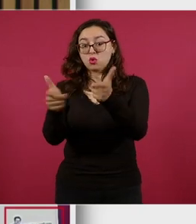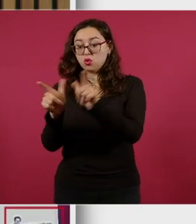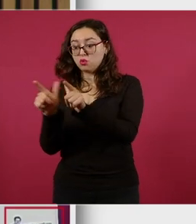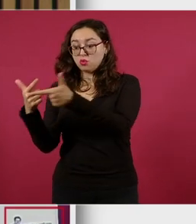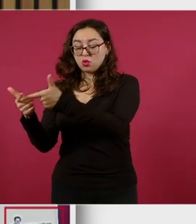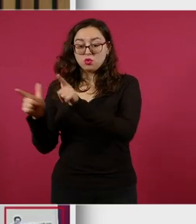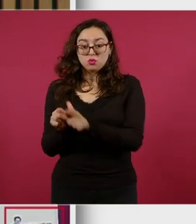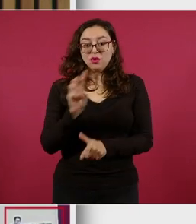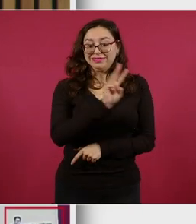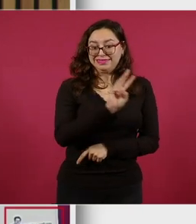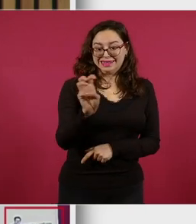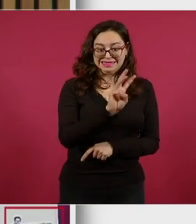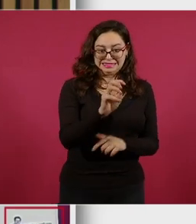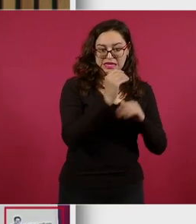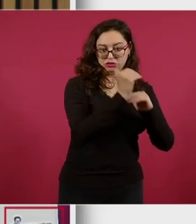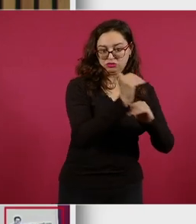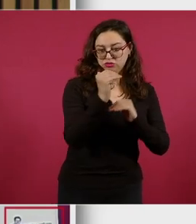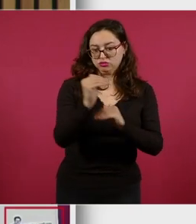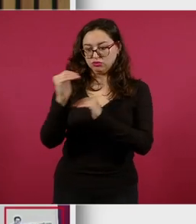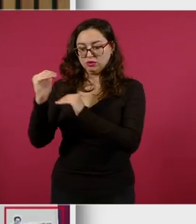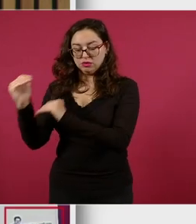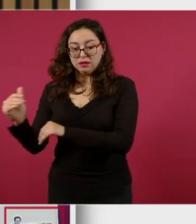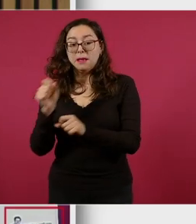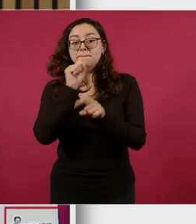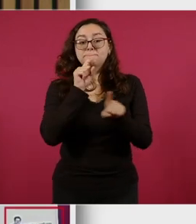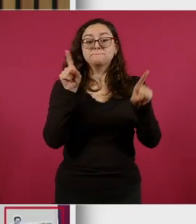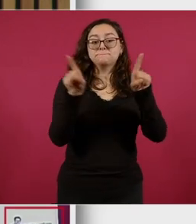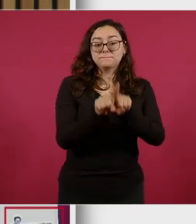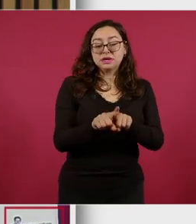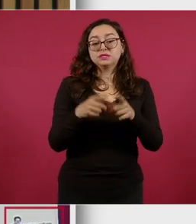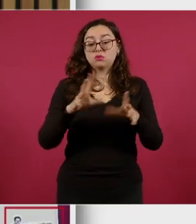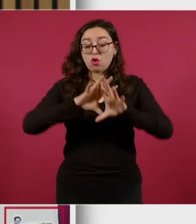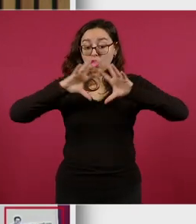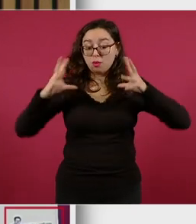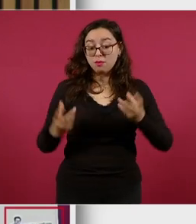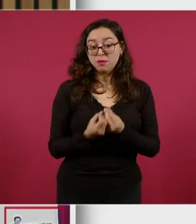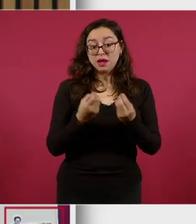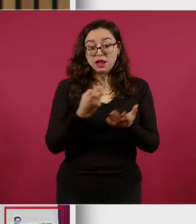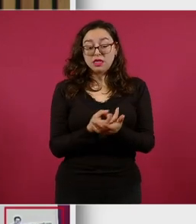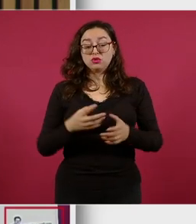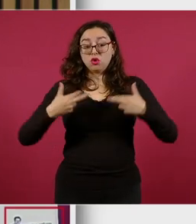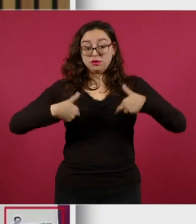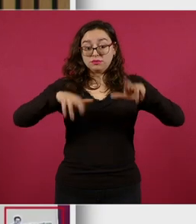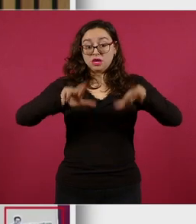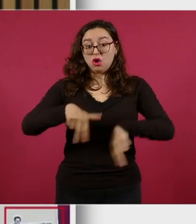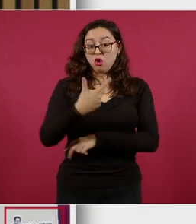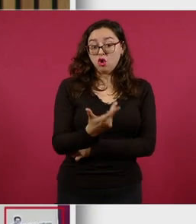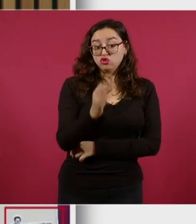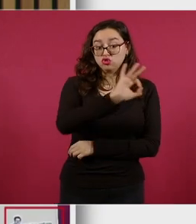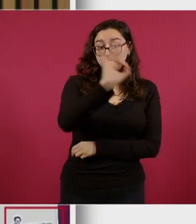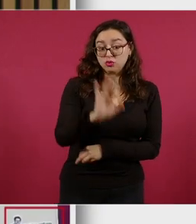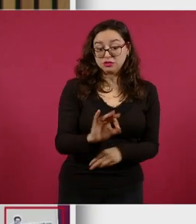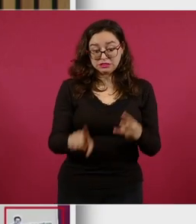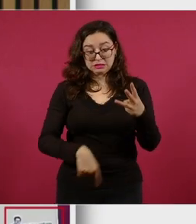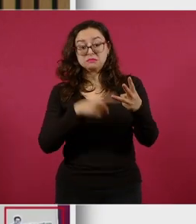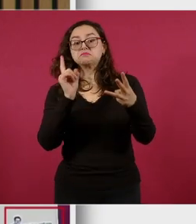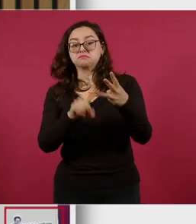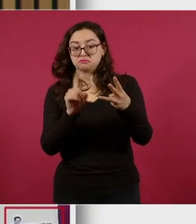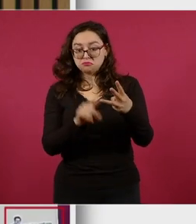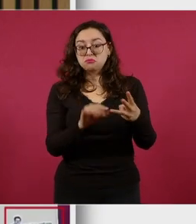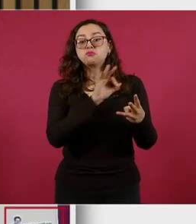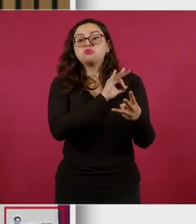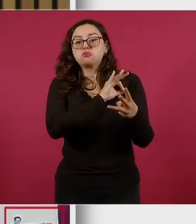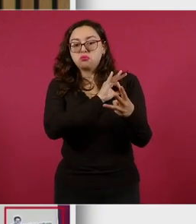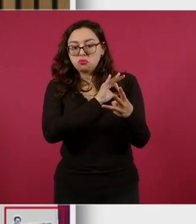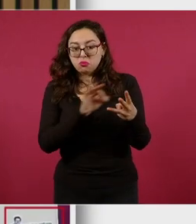principios. Segundo, que ninguna fuerza política excede el límite constitucional de 8 por ciento a la sobrerepresentación. Y tercero, especialmente permite, tanto como fue